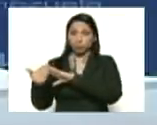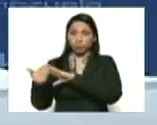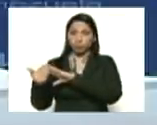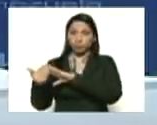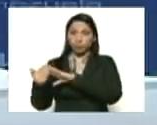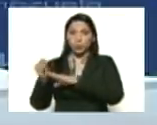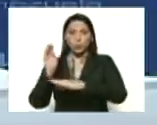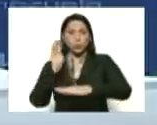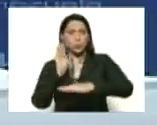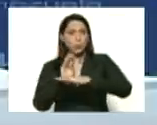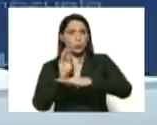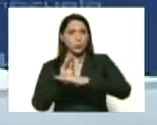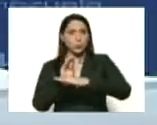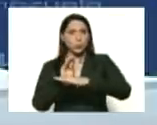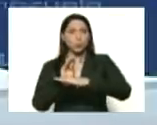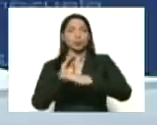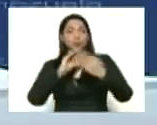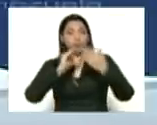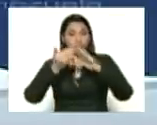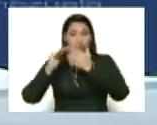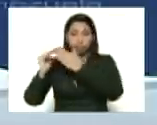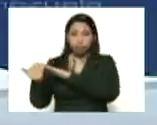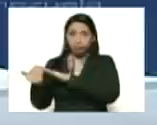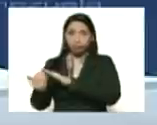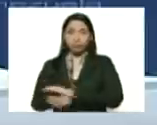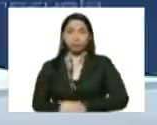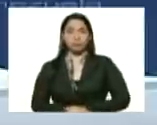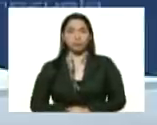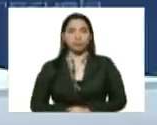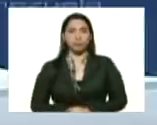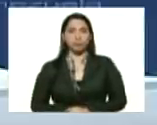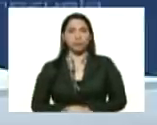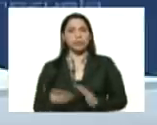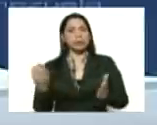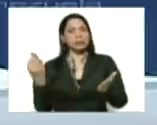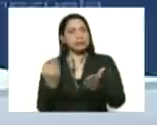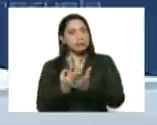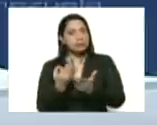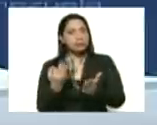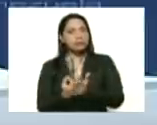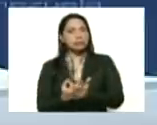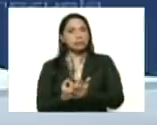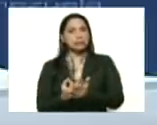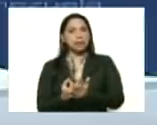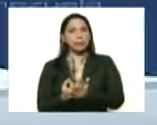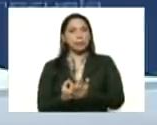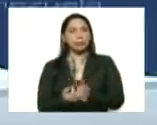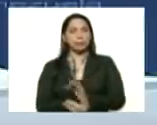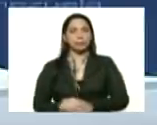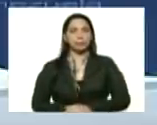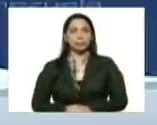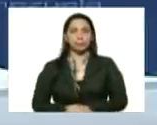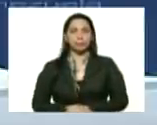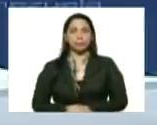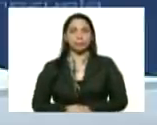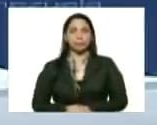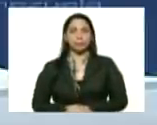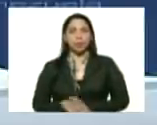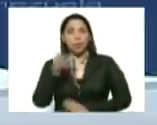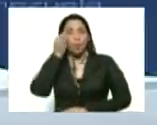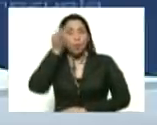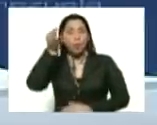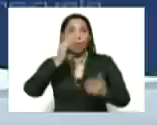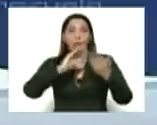el cuidado proteger la comunidad por eso siempre me dijo a los consejos